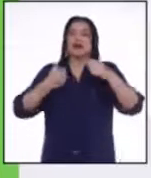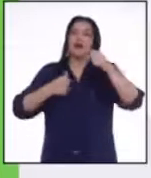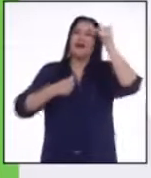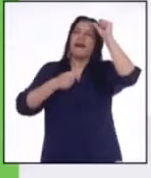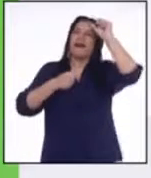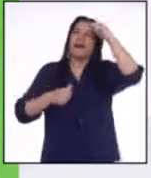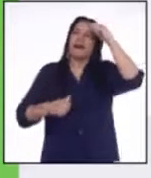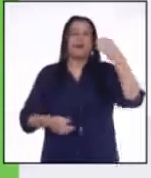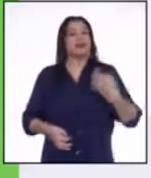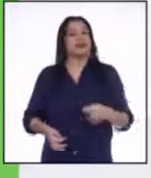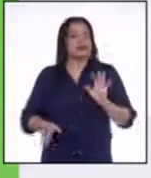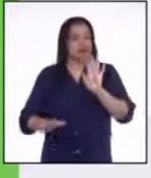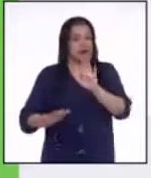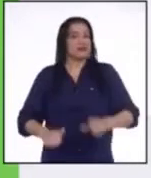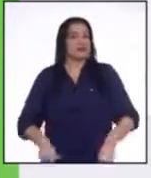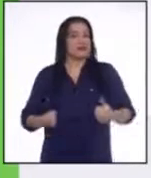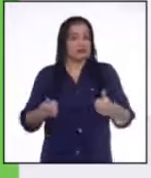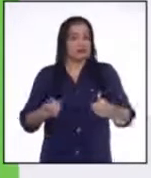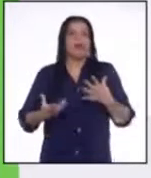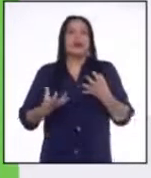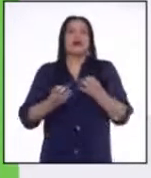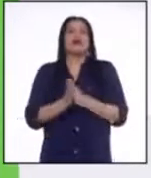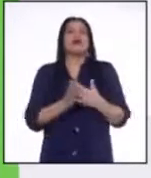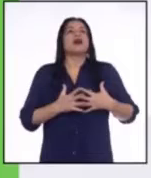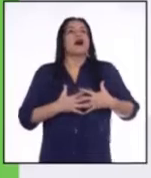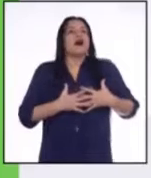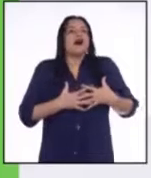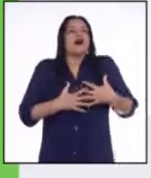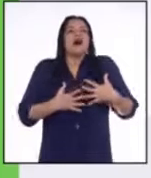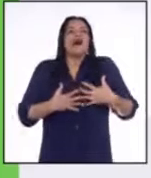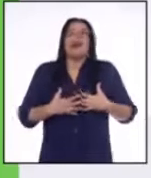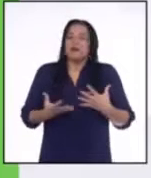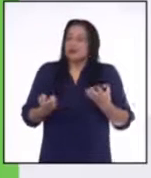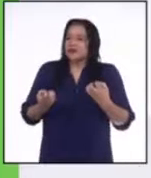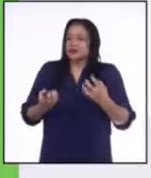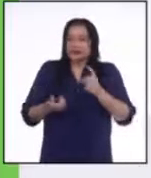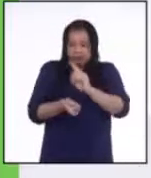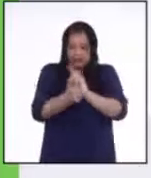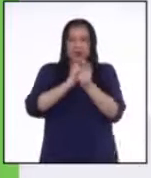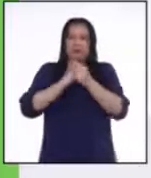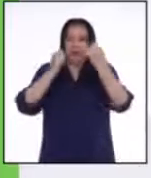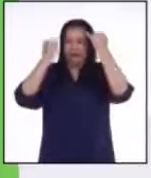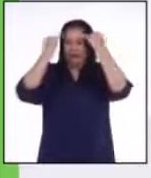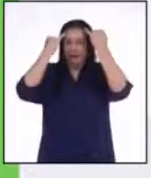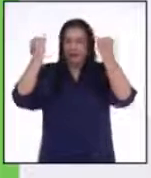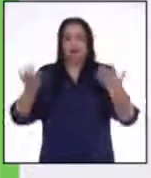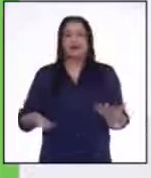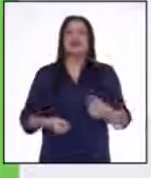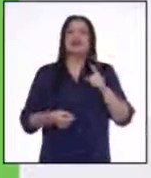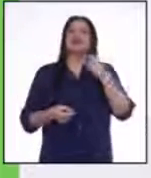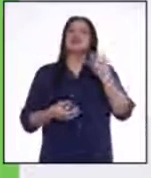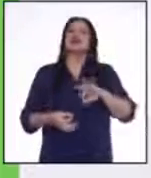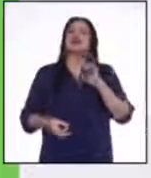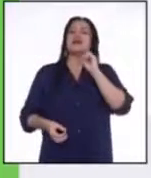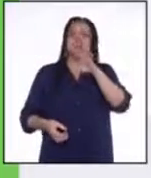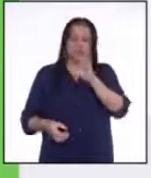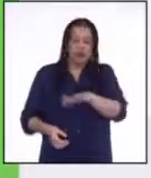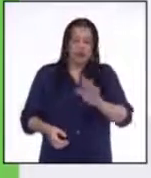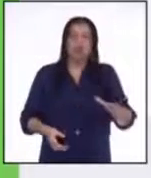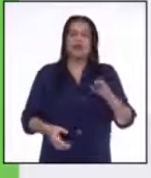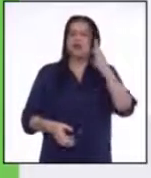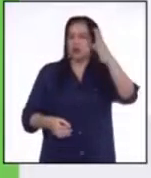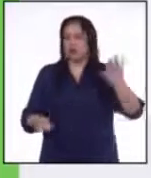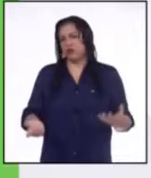toda la vida. Pues bien, y queremos inspirar, inspirar a la gente para cambiar ese chip. Sí, decimos que los niños son el futuro,